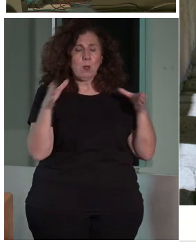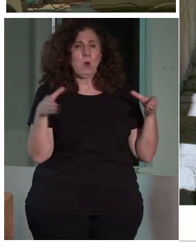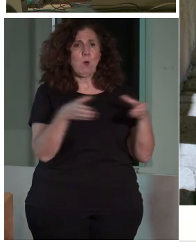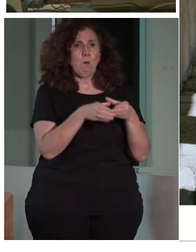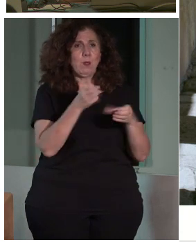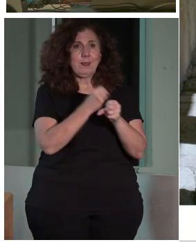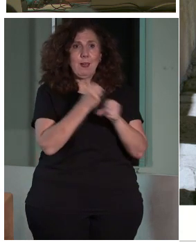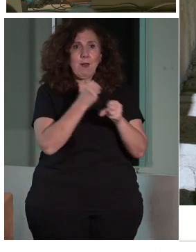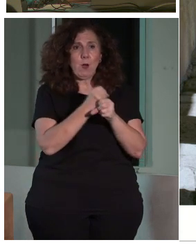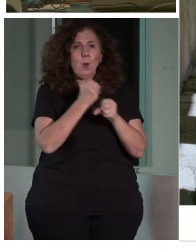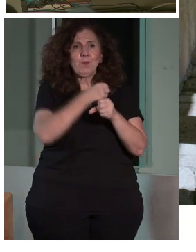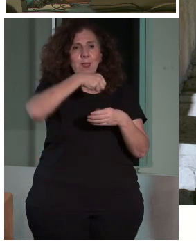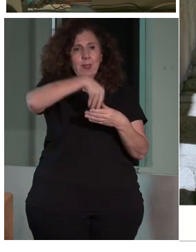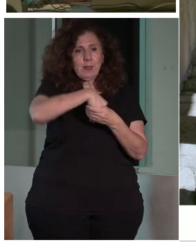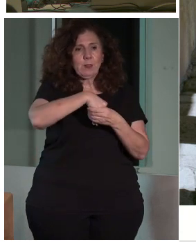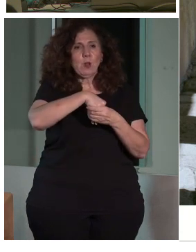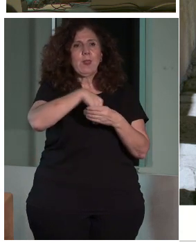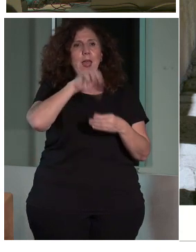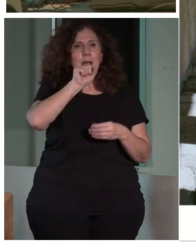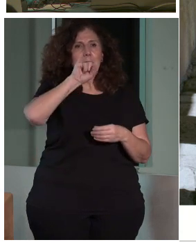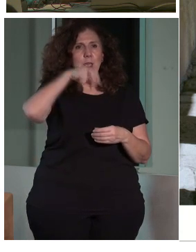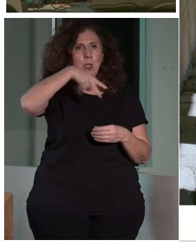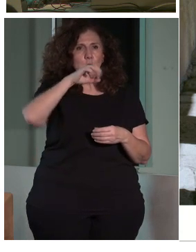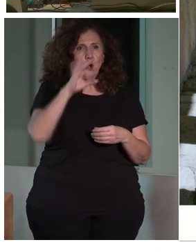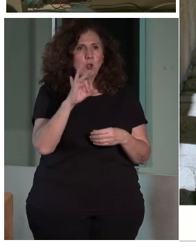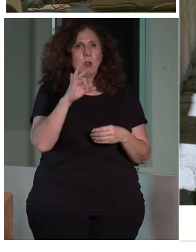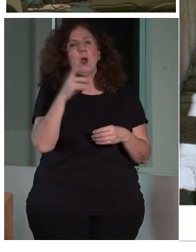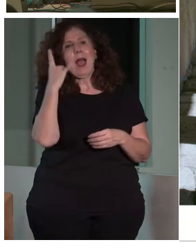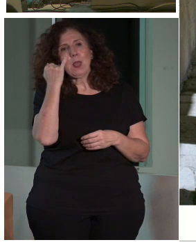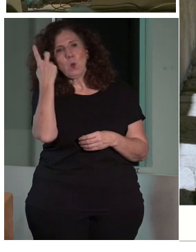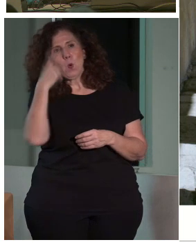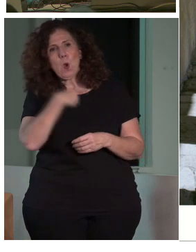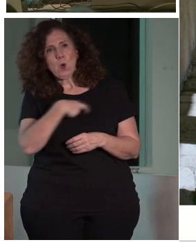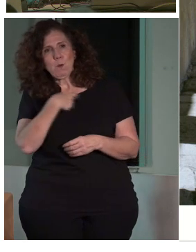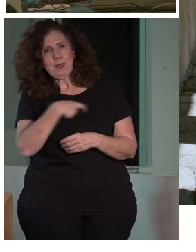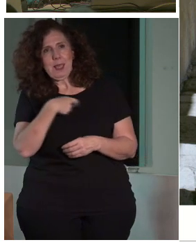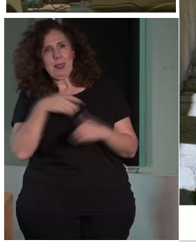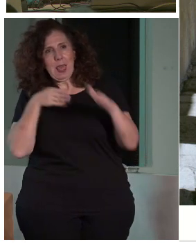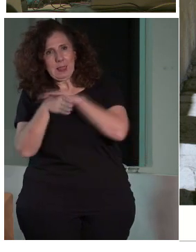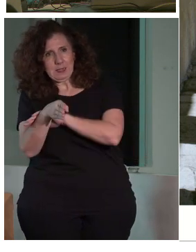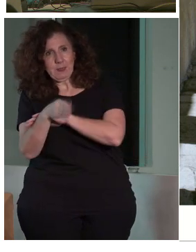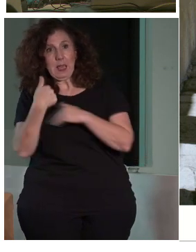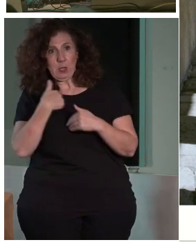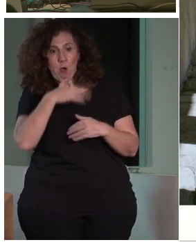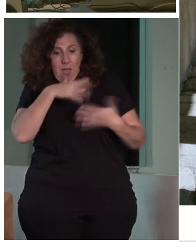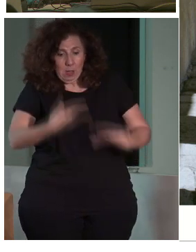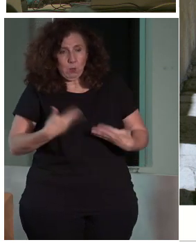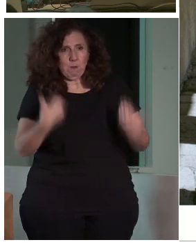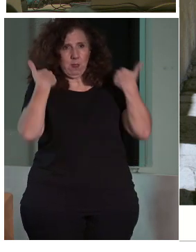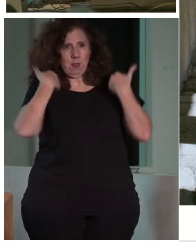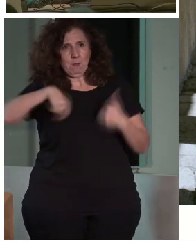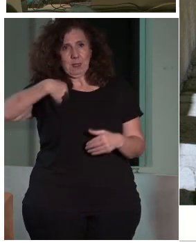dentro de AENOR surge de dos comités. Uno es el de accesibilidad, que yo presidía y que presido en este momento.